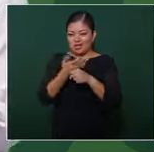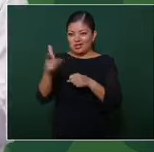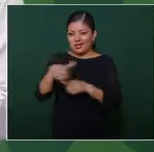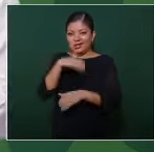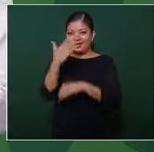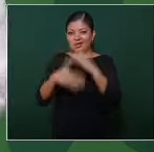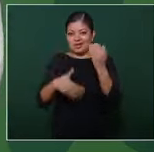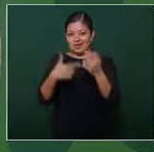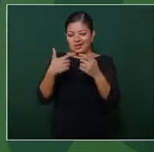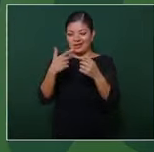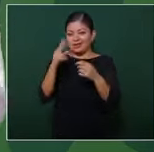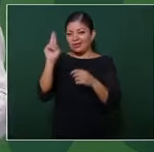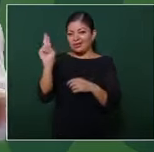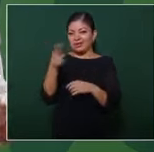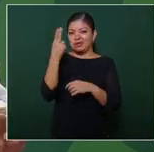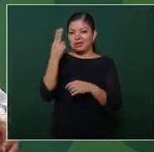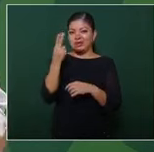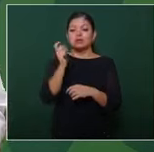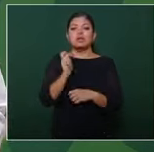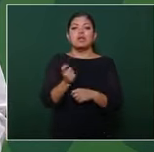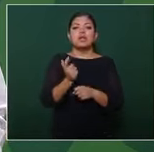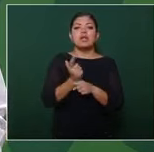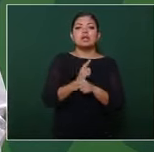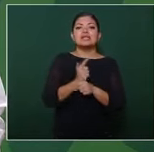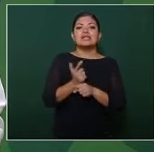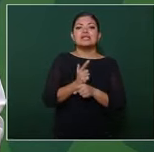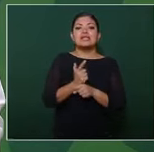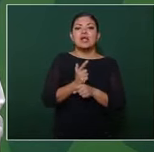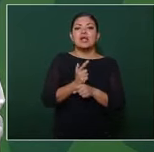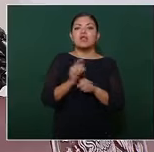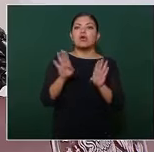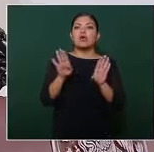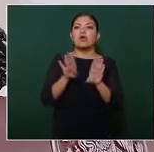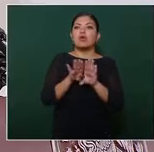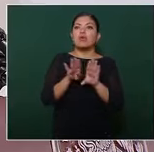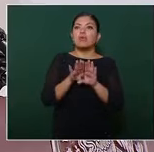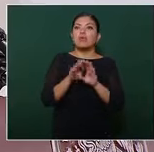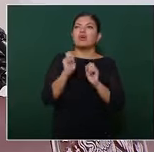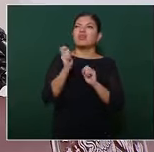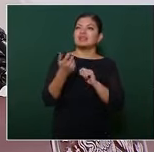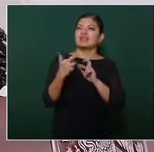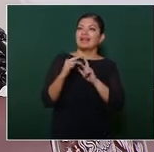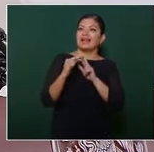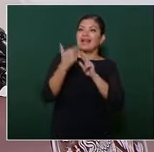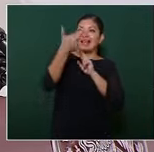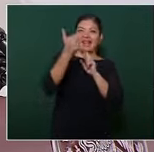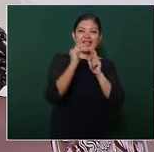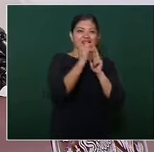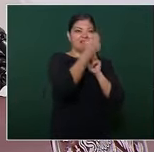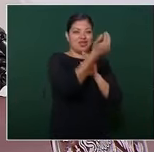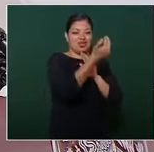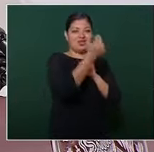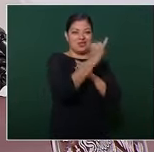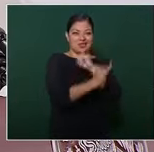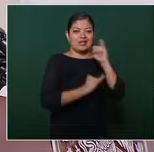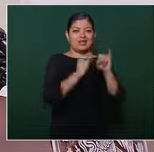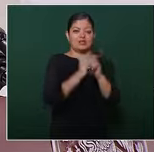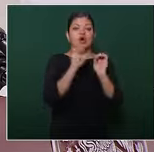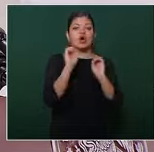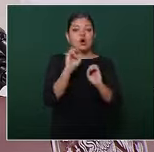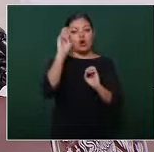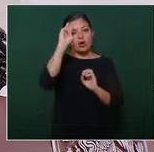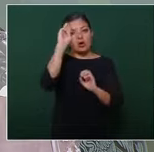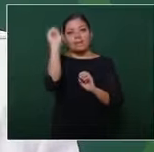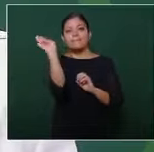como licenciados en relaciones internacionales o hacen maestría en